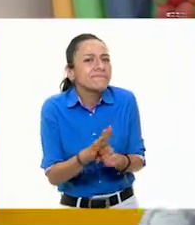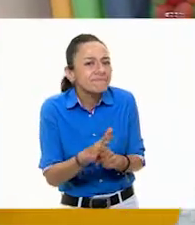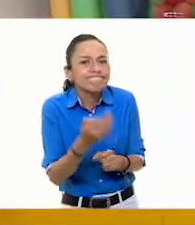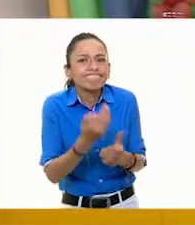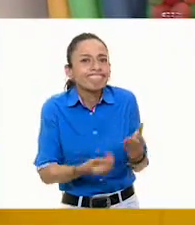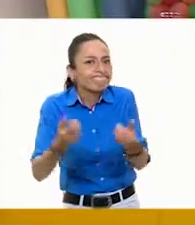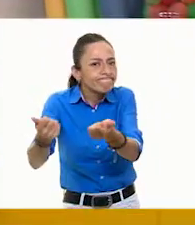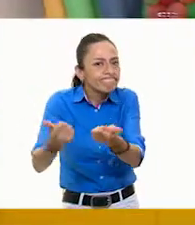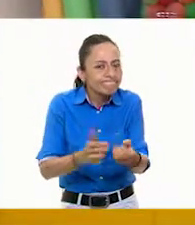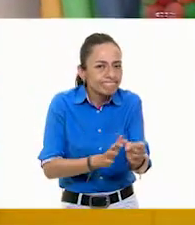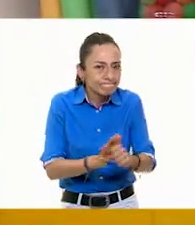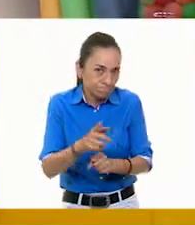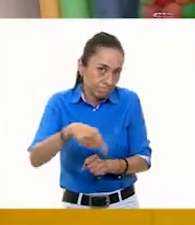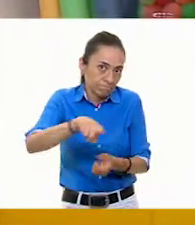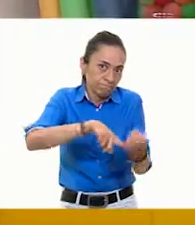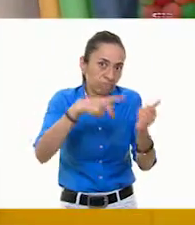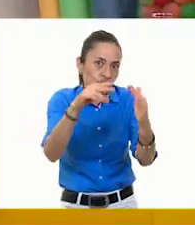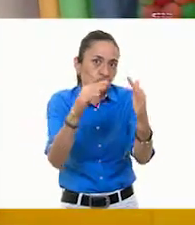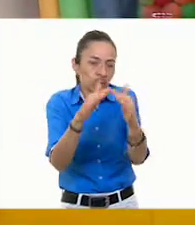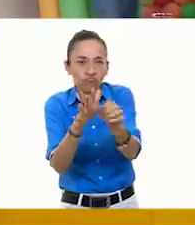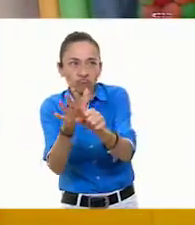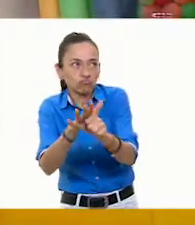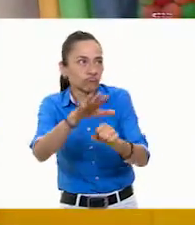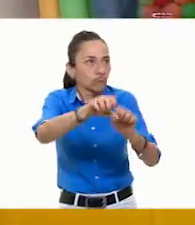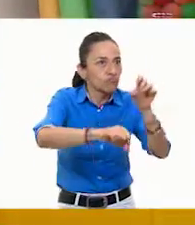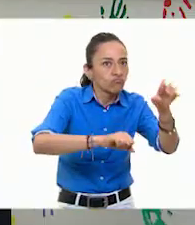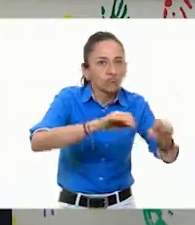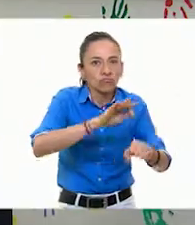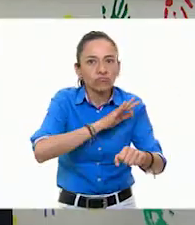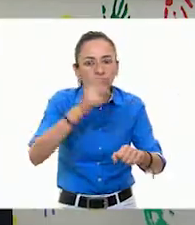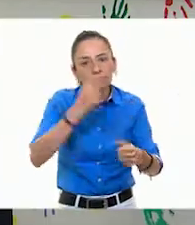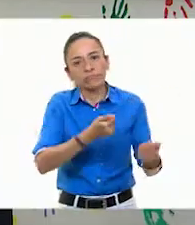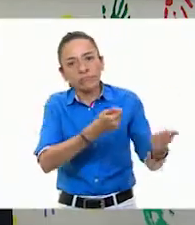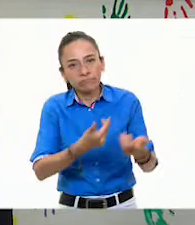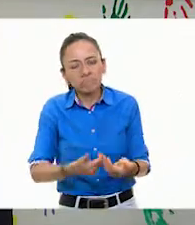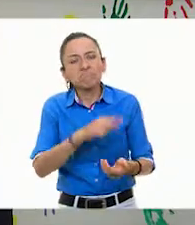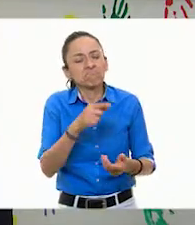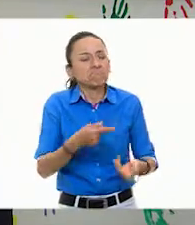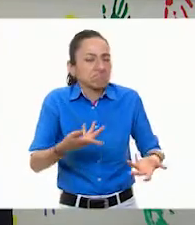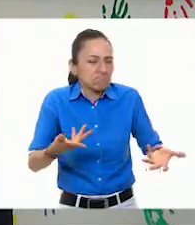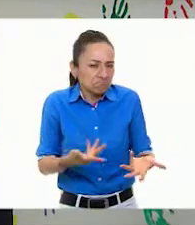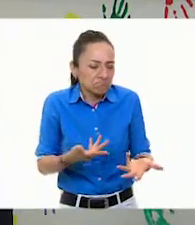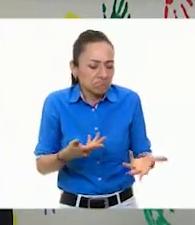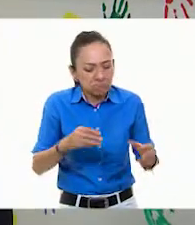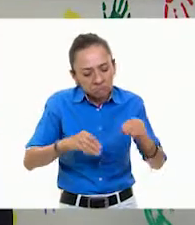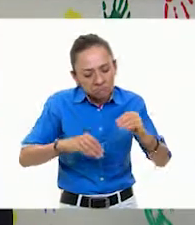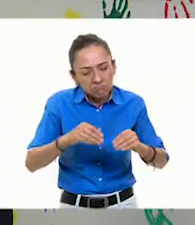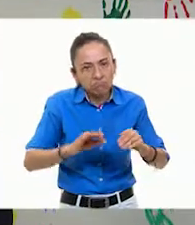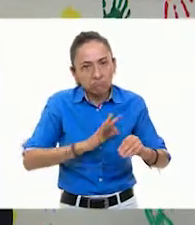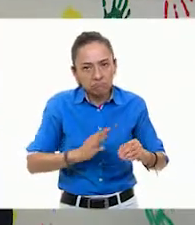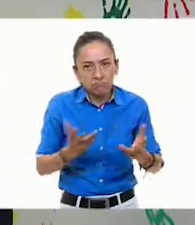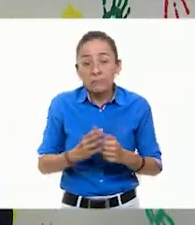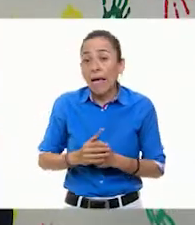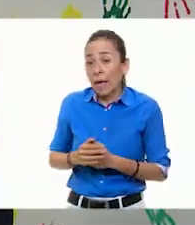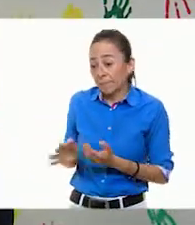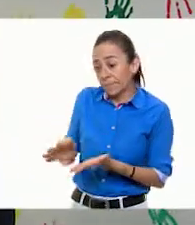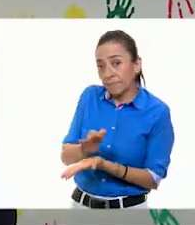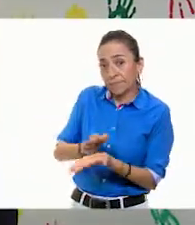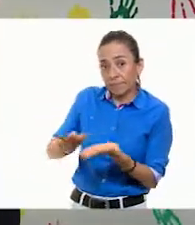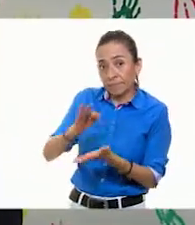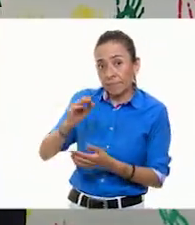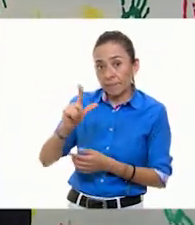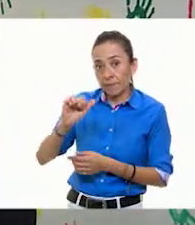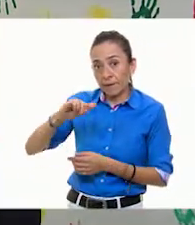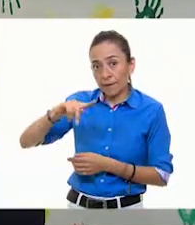necesitamos para trabajar y que podamos tener a la mano? Pues bien, un poco de lentejas. Muy bien.